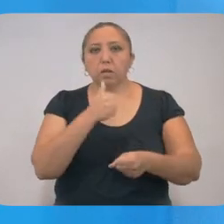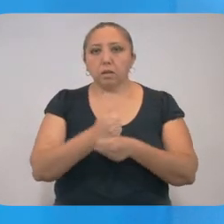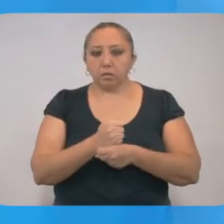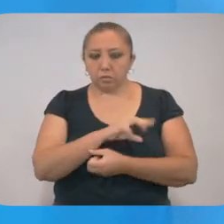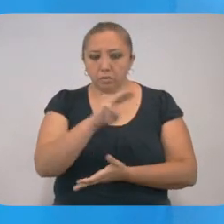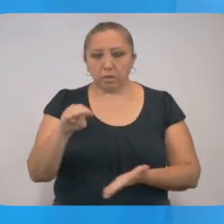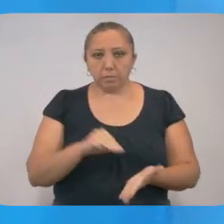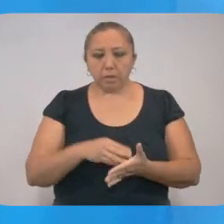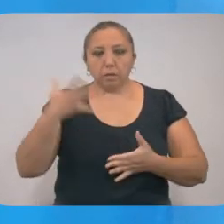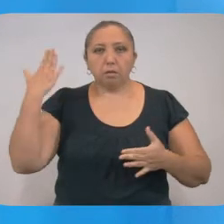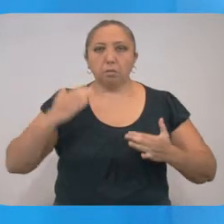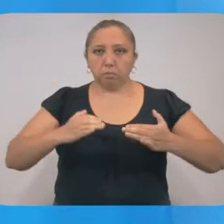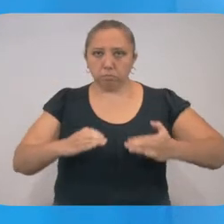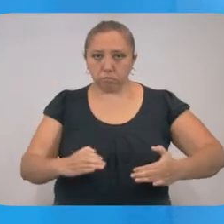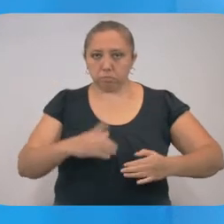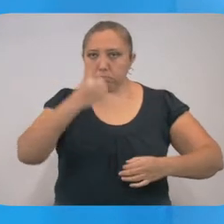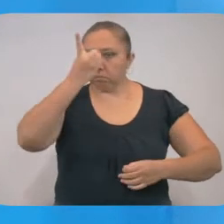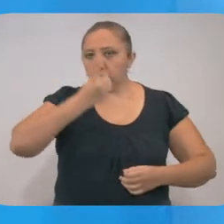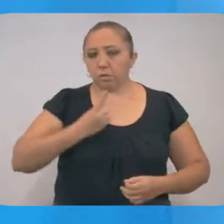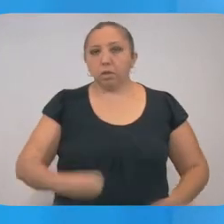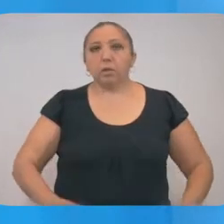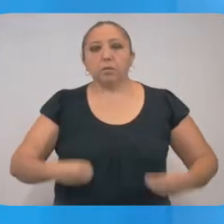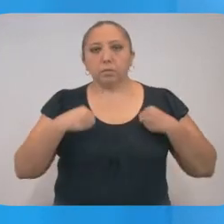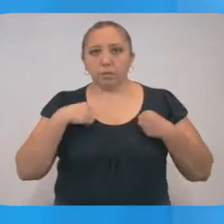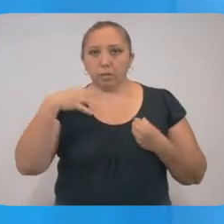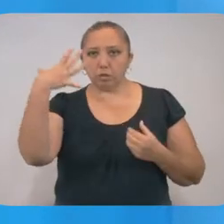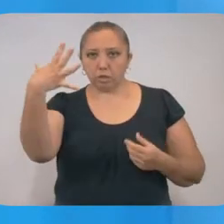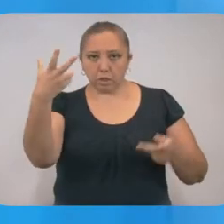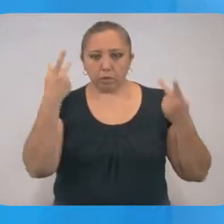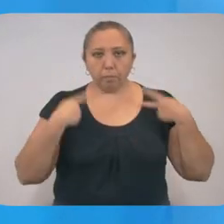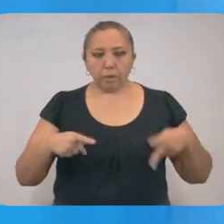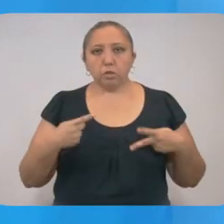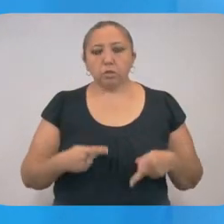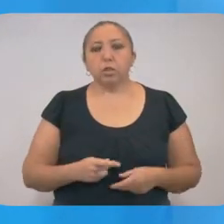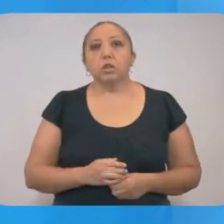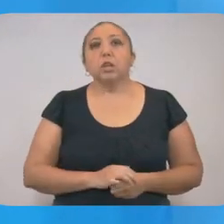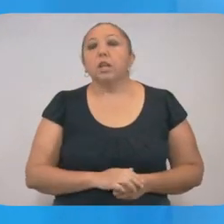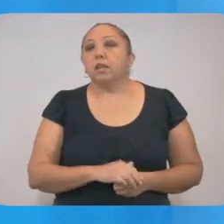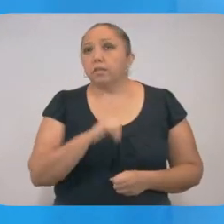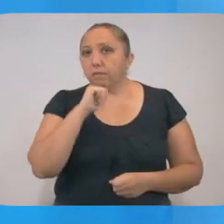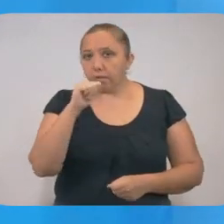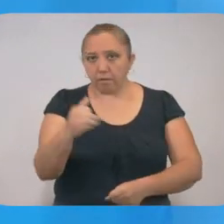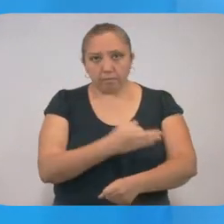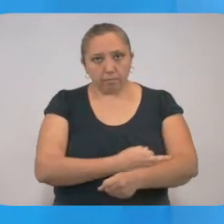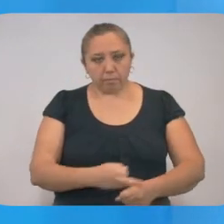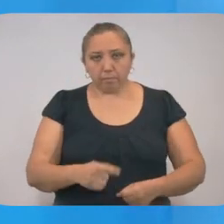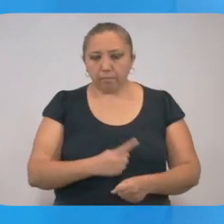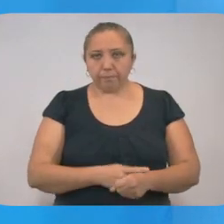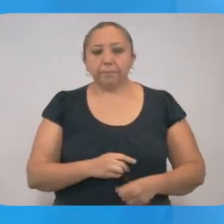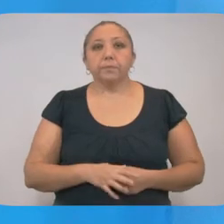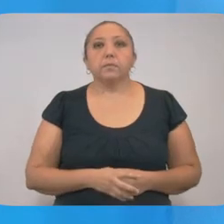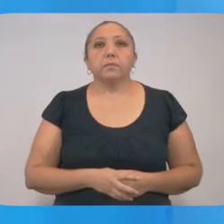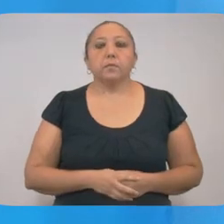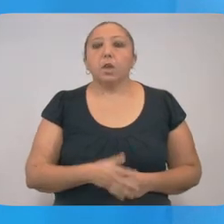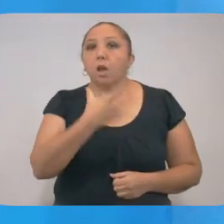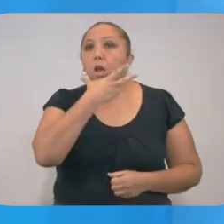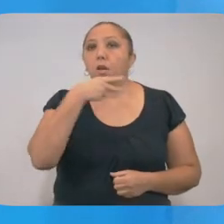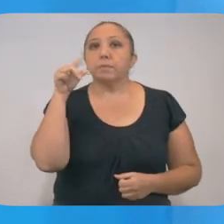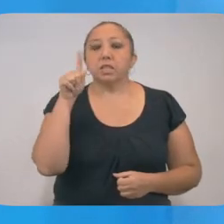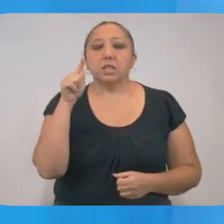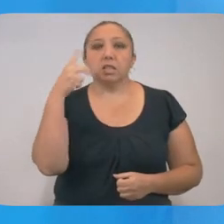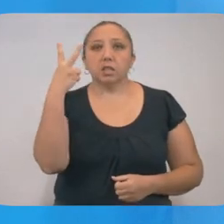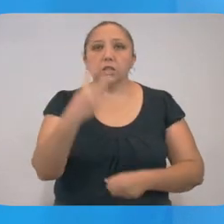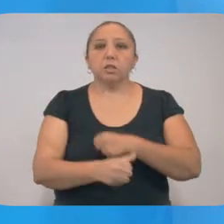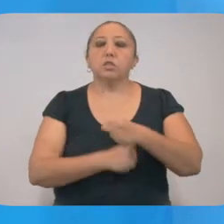Mérida, con obesidad y diabetes. Vivía con cinco contactos, los cuales no reportan síntomas. Hombre de